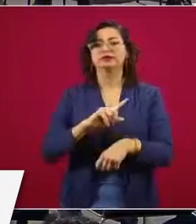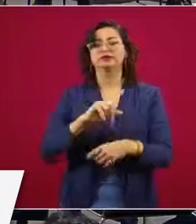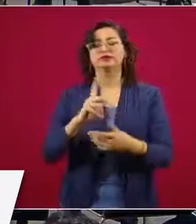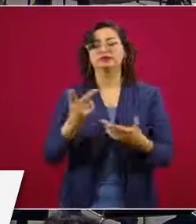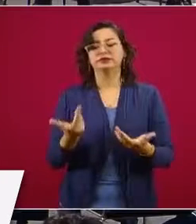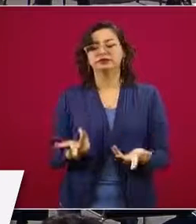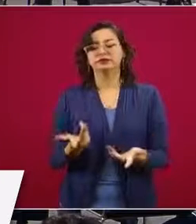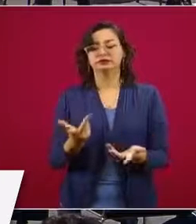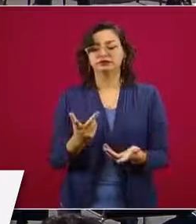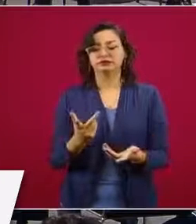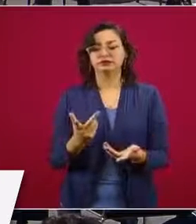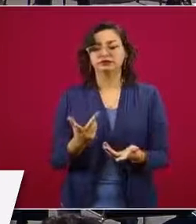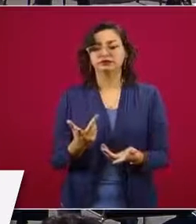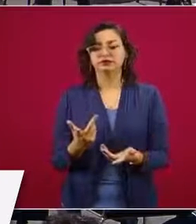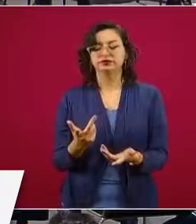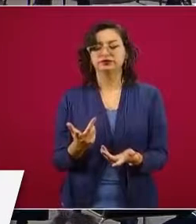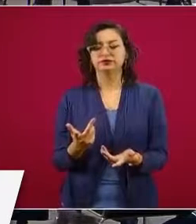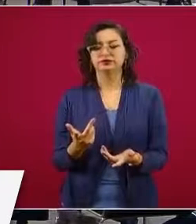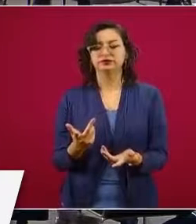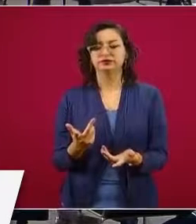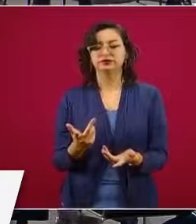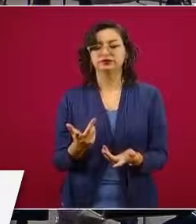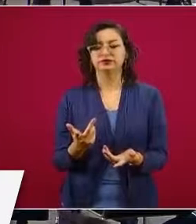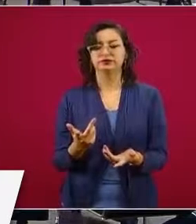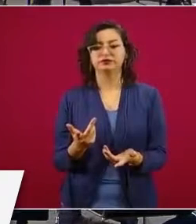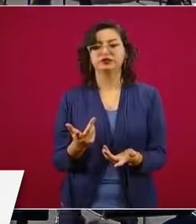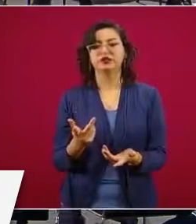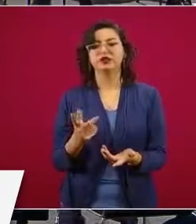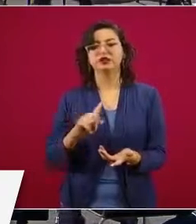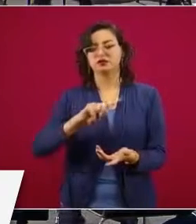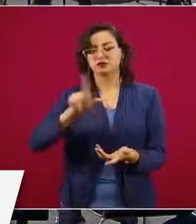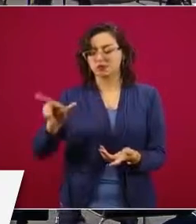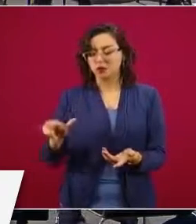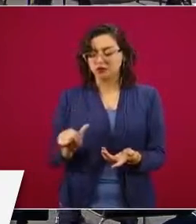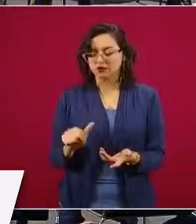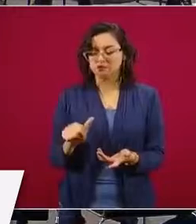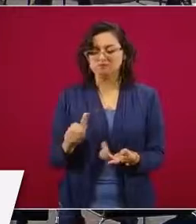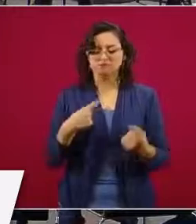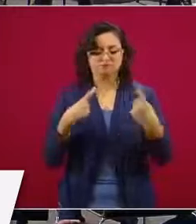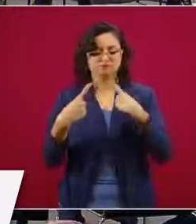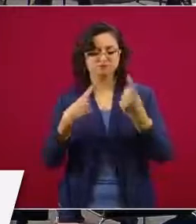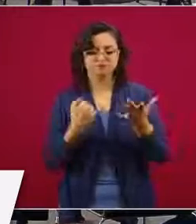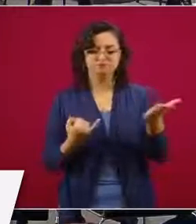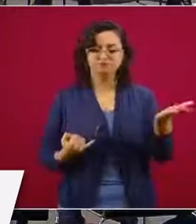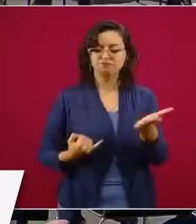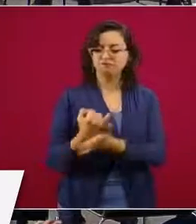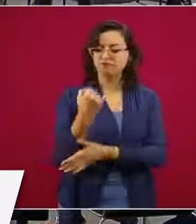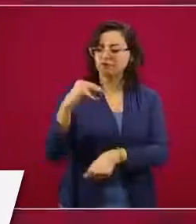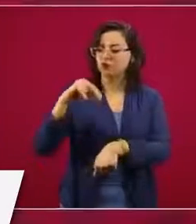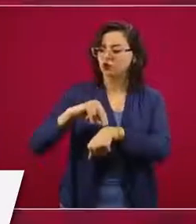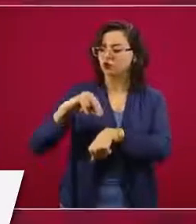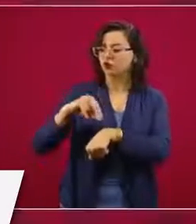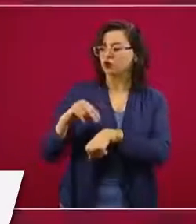se toma la decisión de que los mayores de 60 años